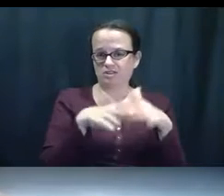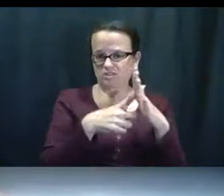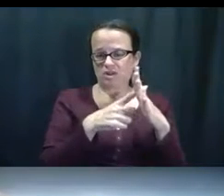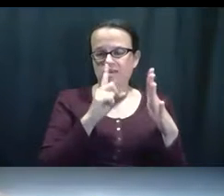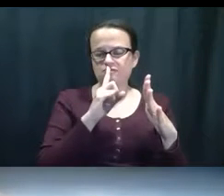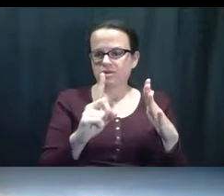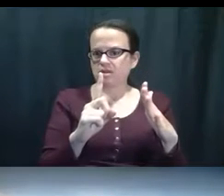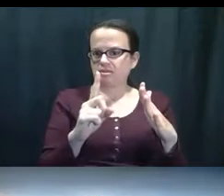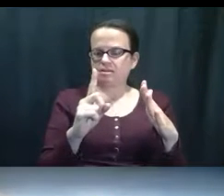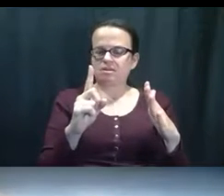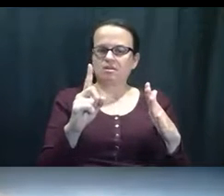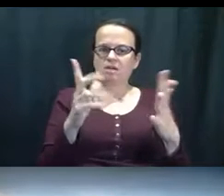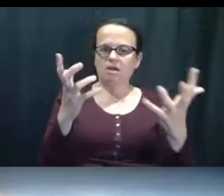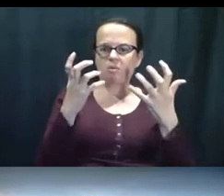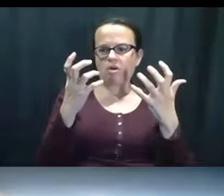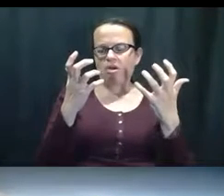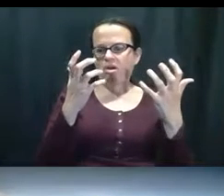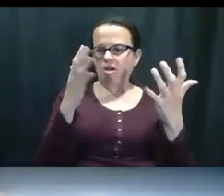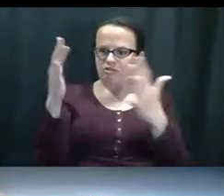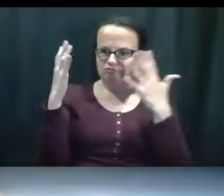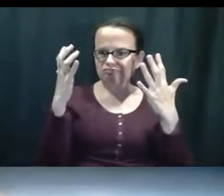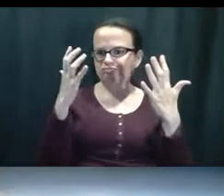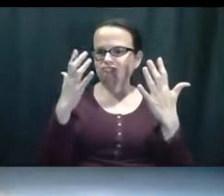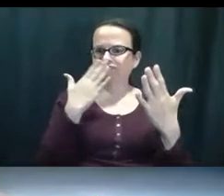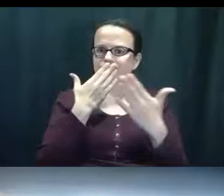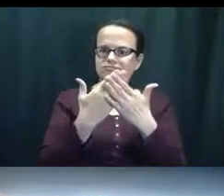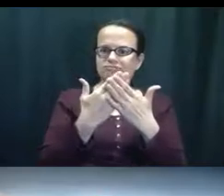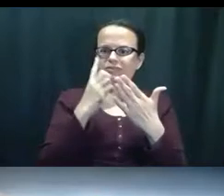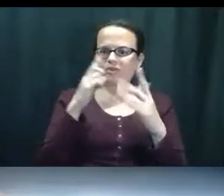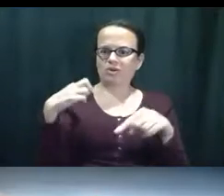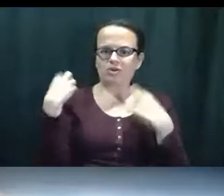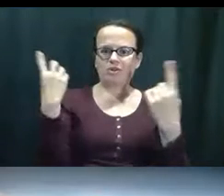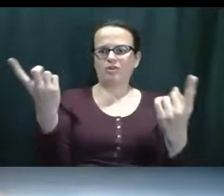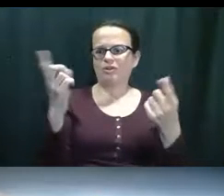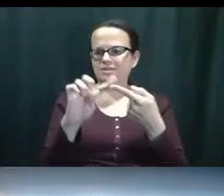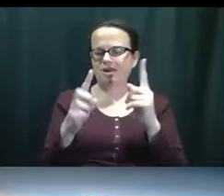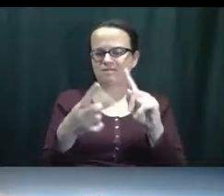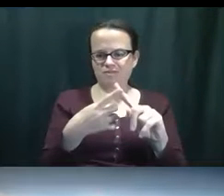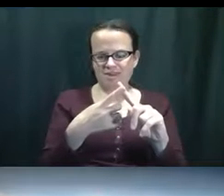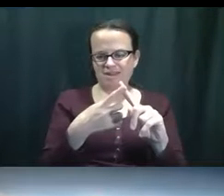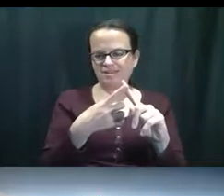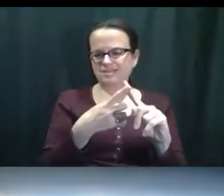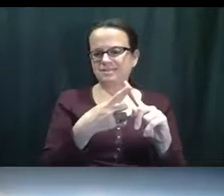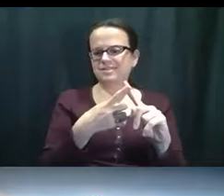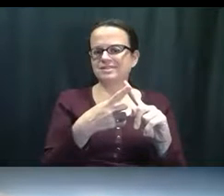comenzar, me gustaría, quería mencionar. A mi amiga